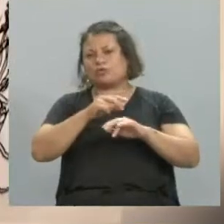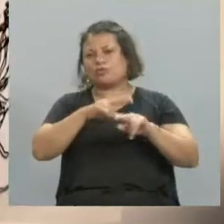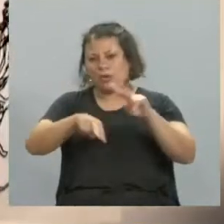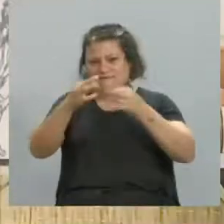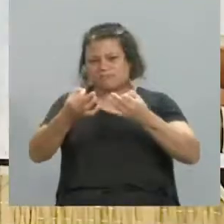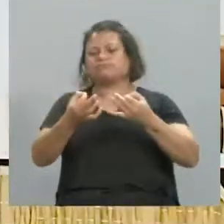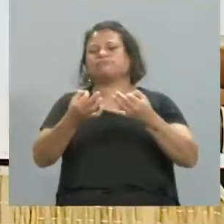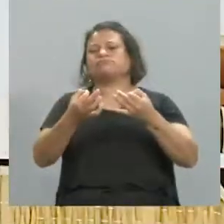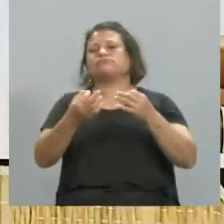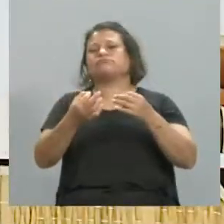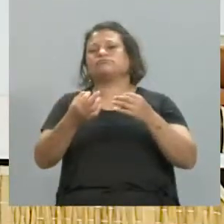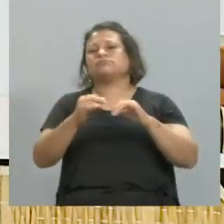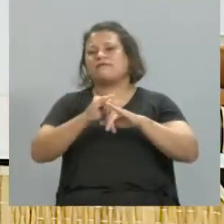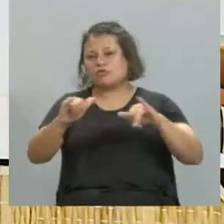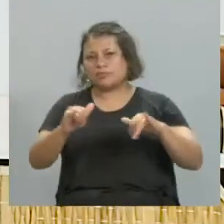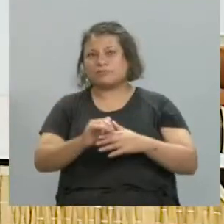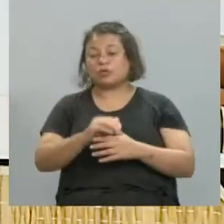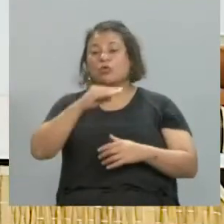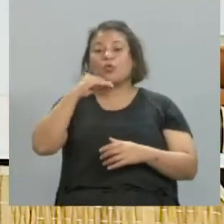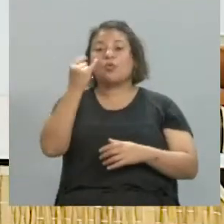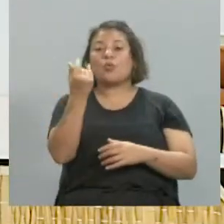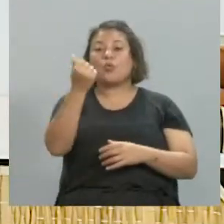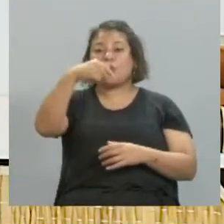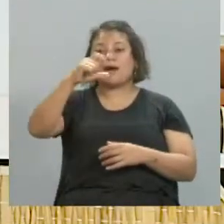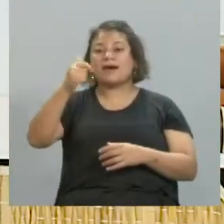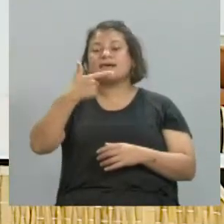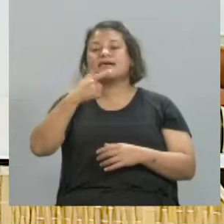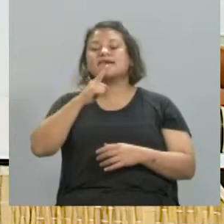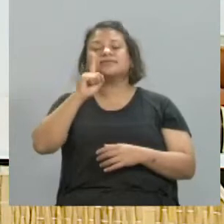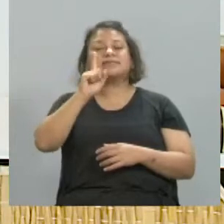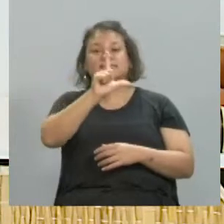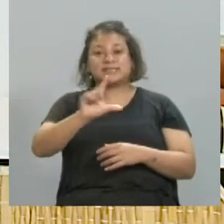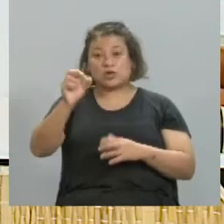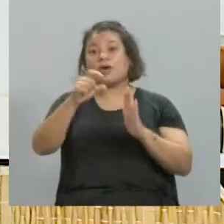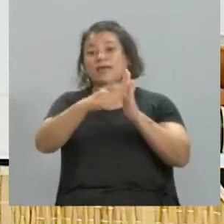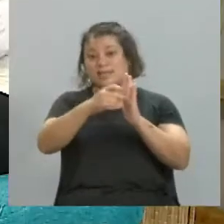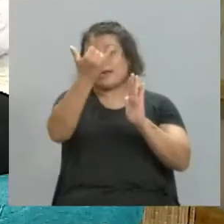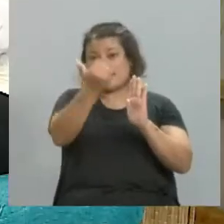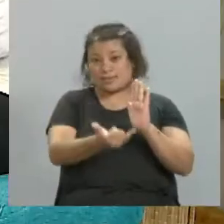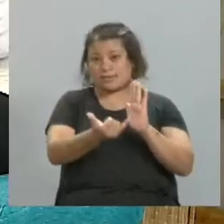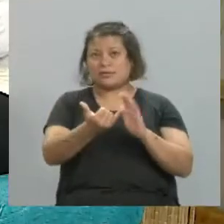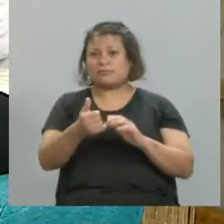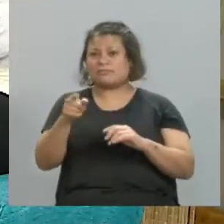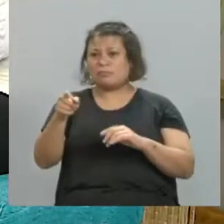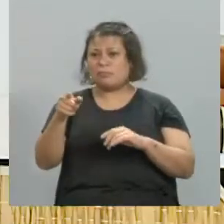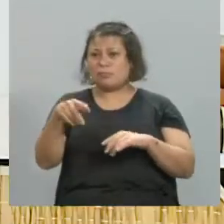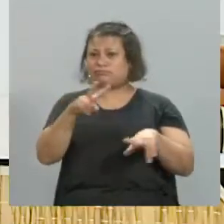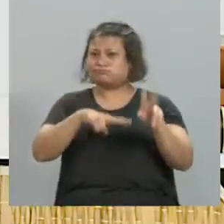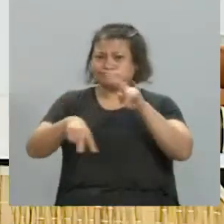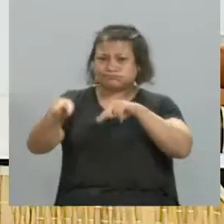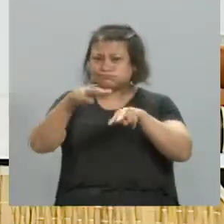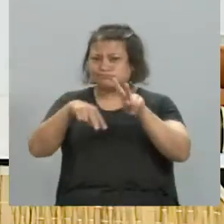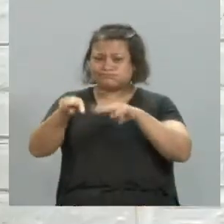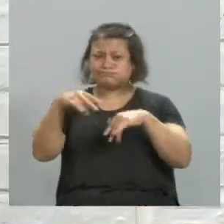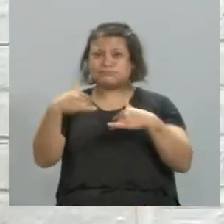Castillo, se te busca entonces en Instagram, Juan, guión bajo, cinco guiones bajo. Sí, sí, sí. Juan, sos súper rebuscado. No, igual lo